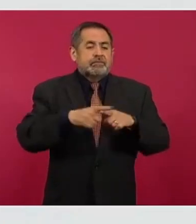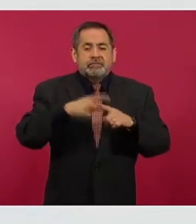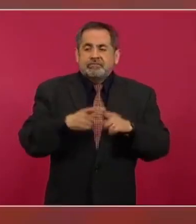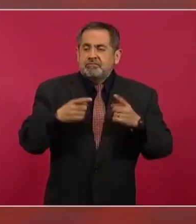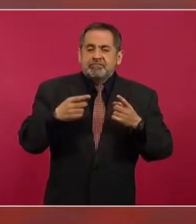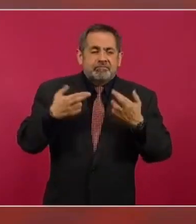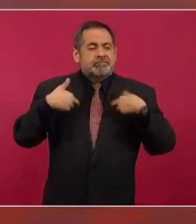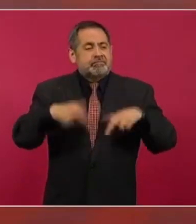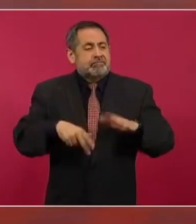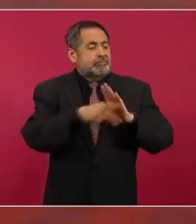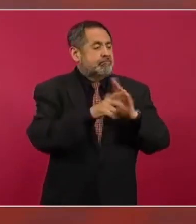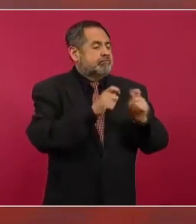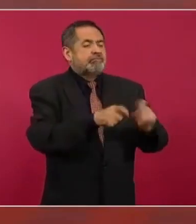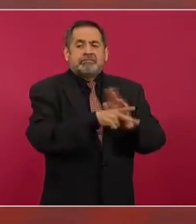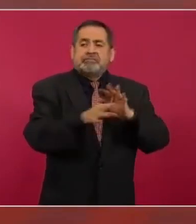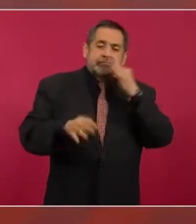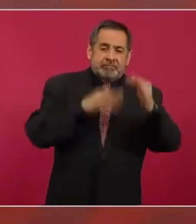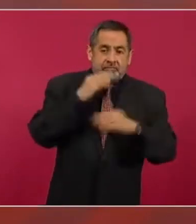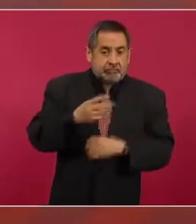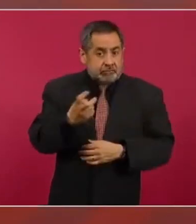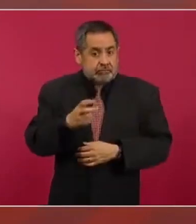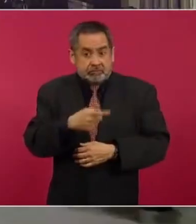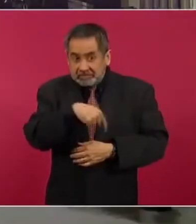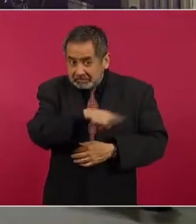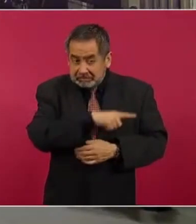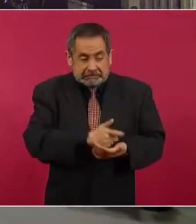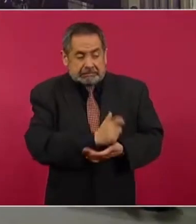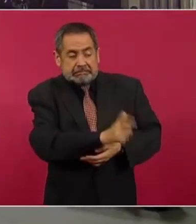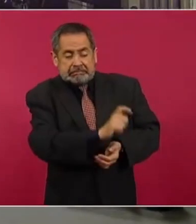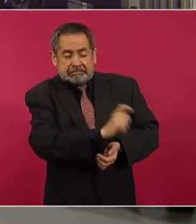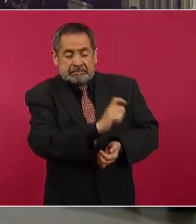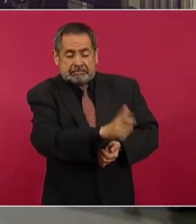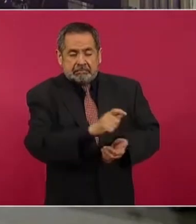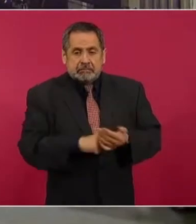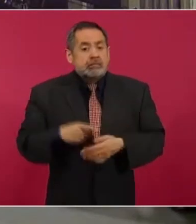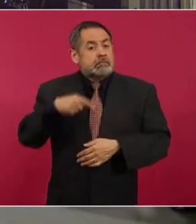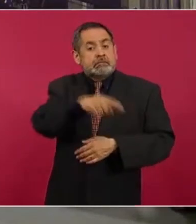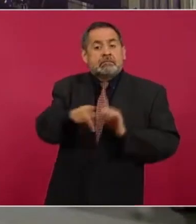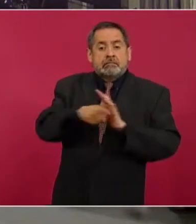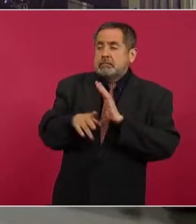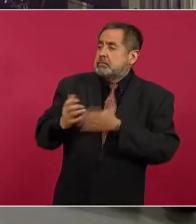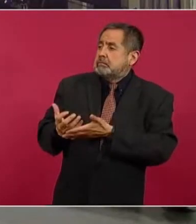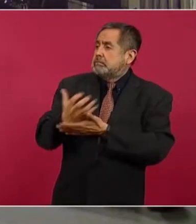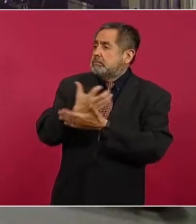información, pues por eso pagan tanto algunos periodistas,